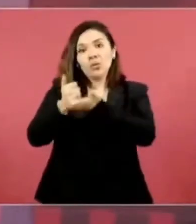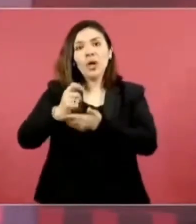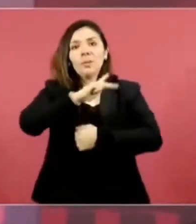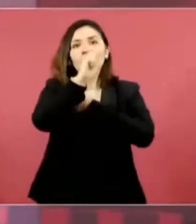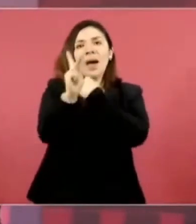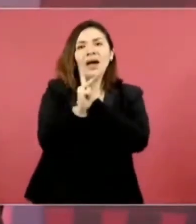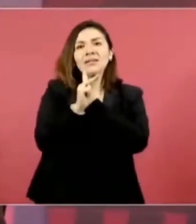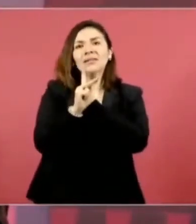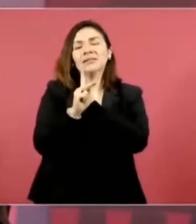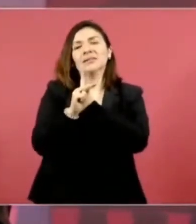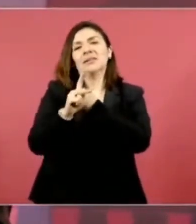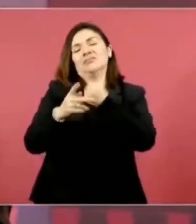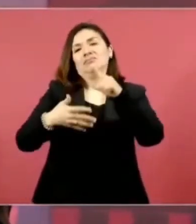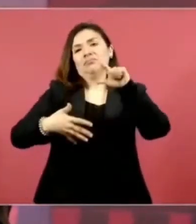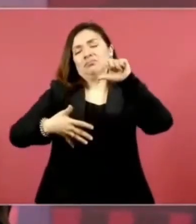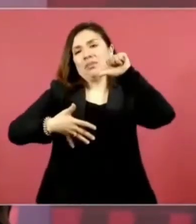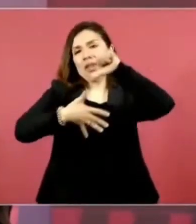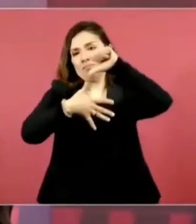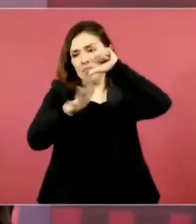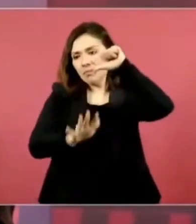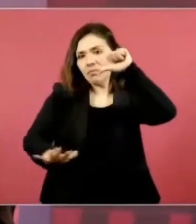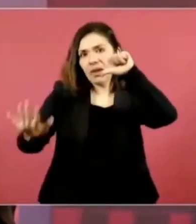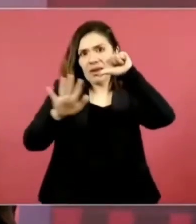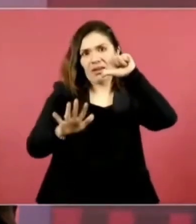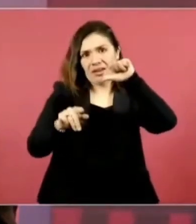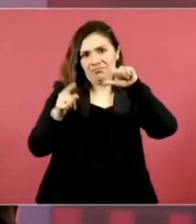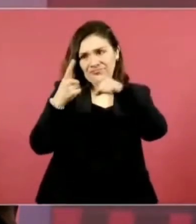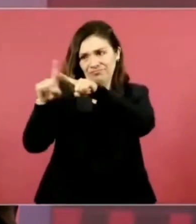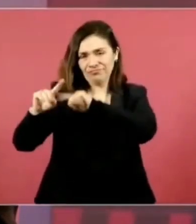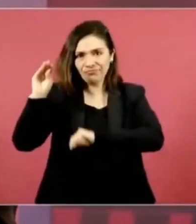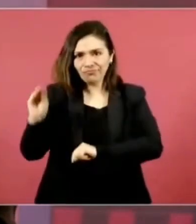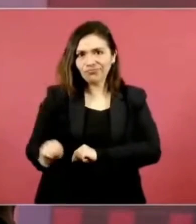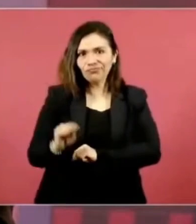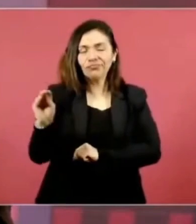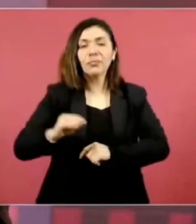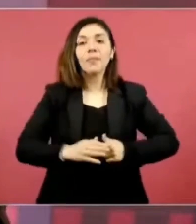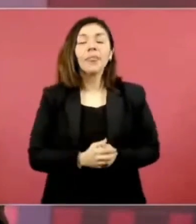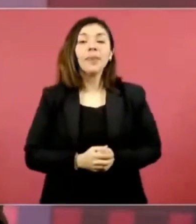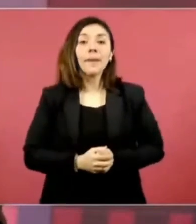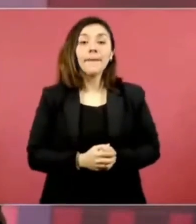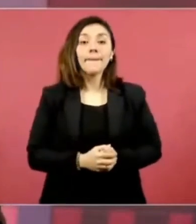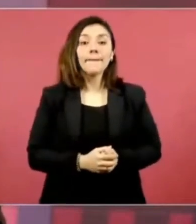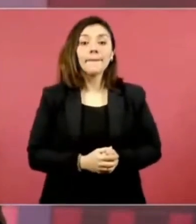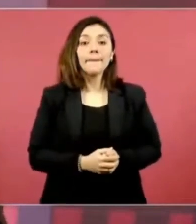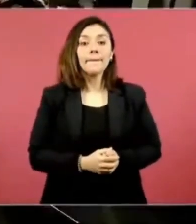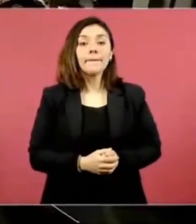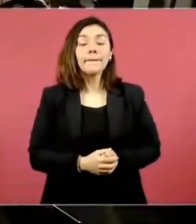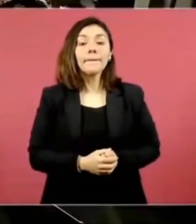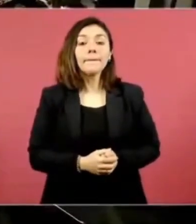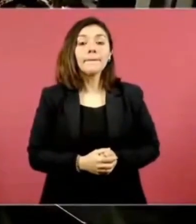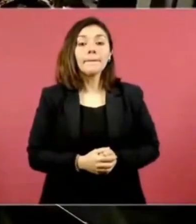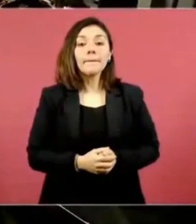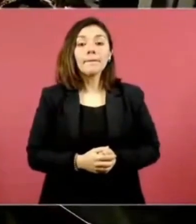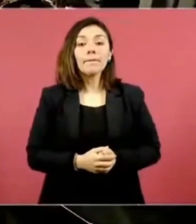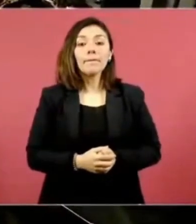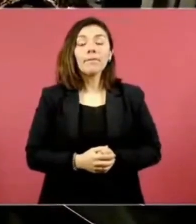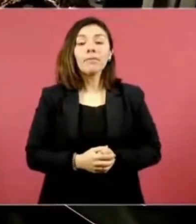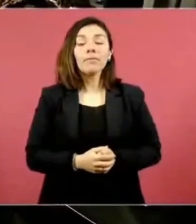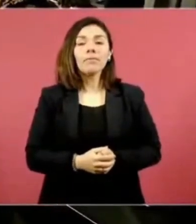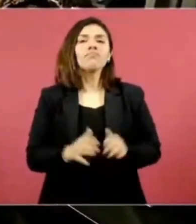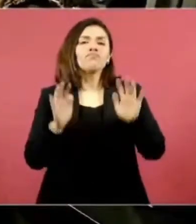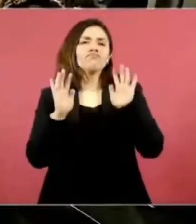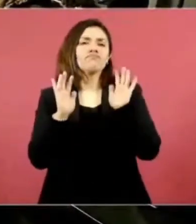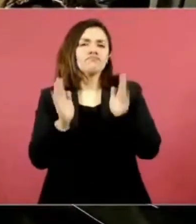y de Centroamérica. Y ellos están